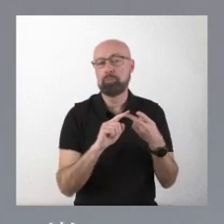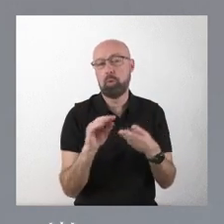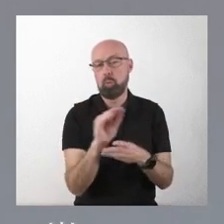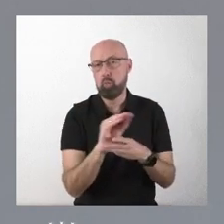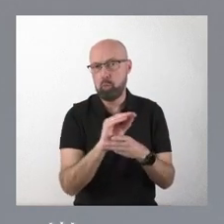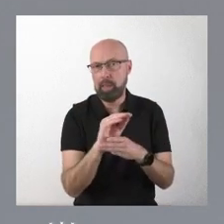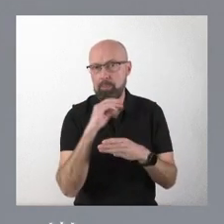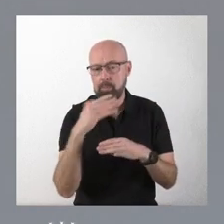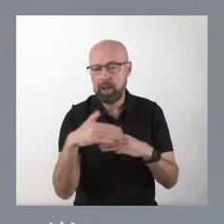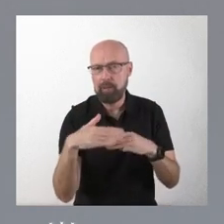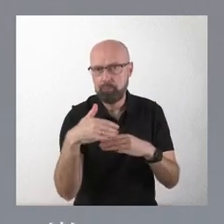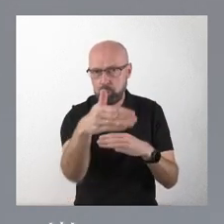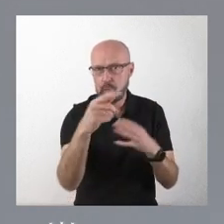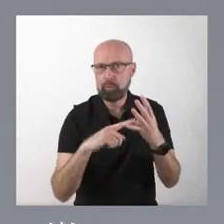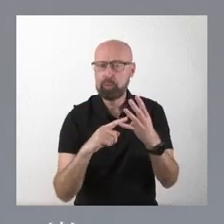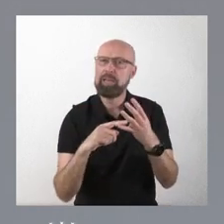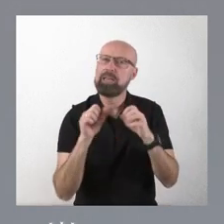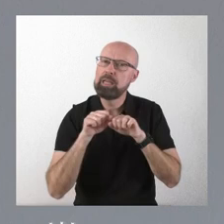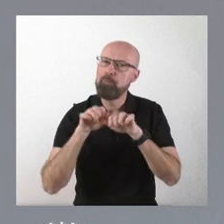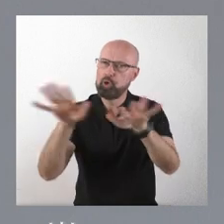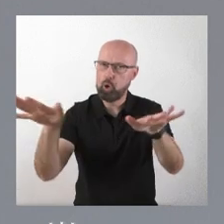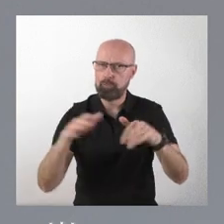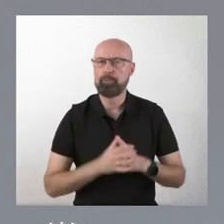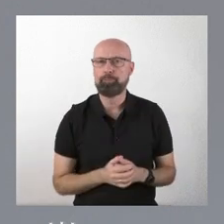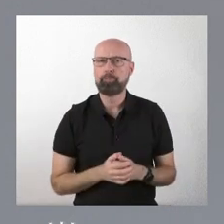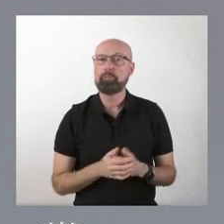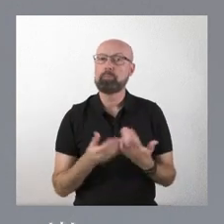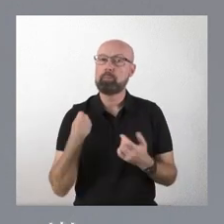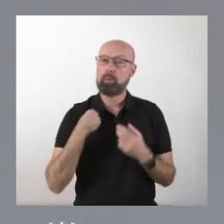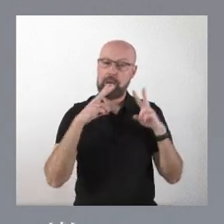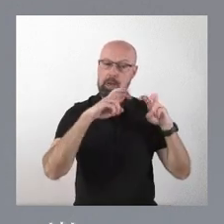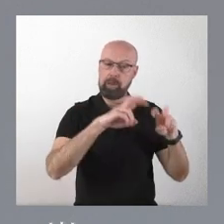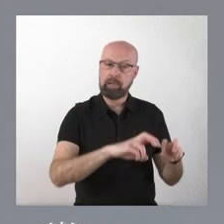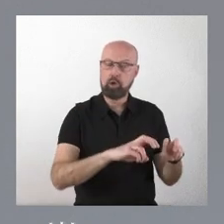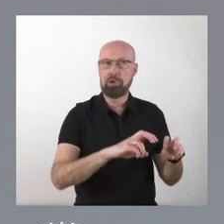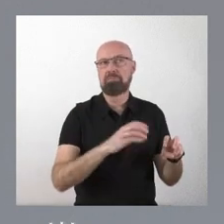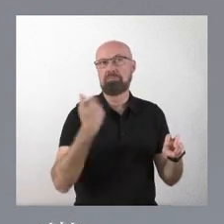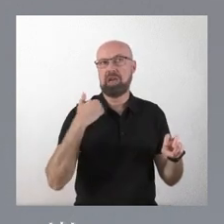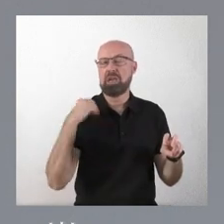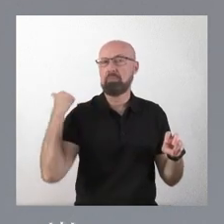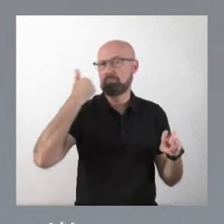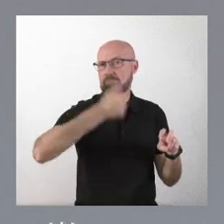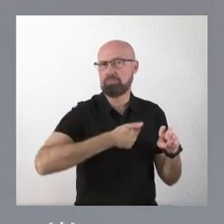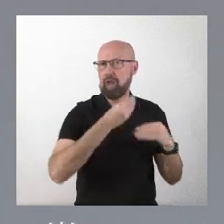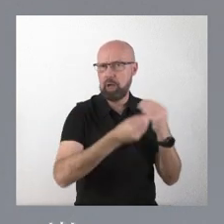difusión. Yo creo que aquí el de investigación se venía haciendo muy bien.